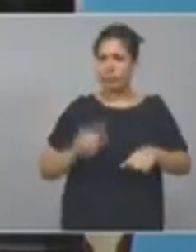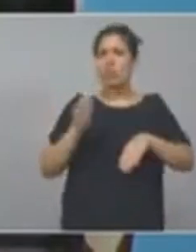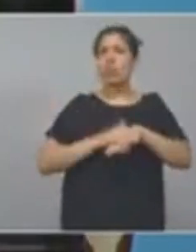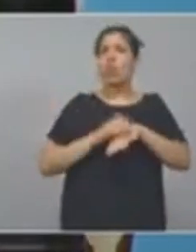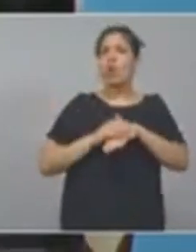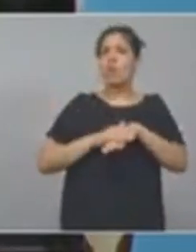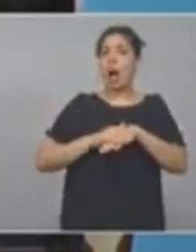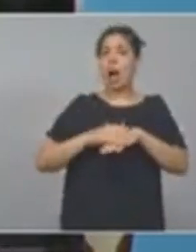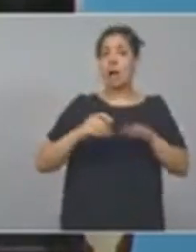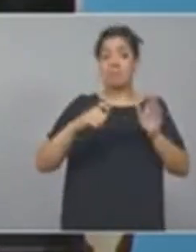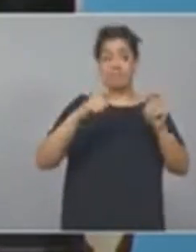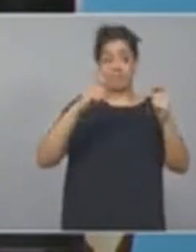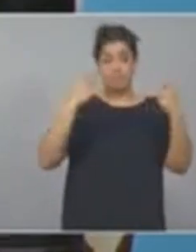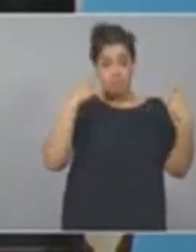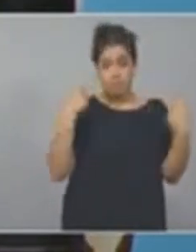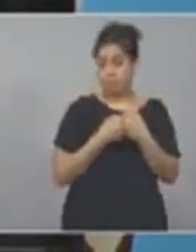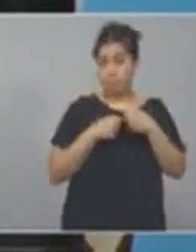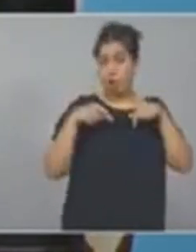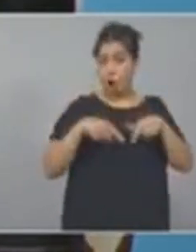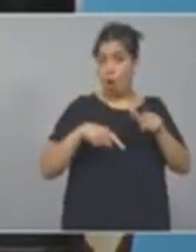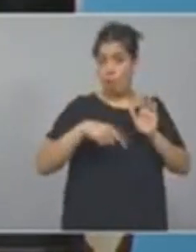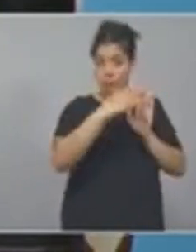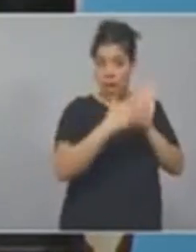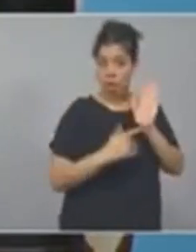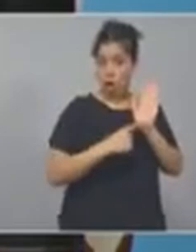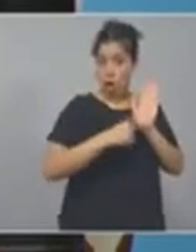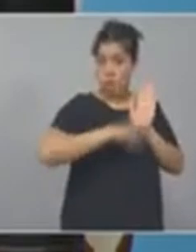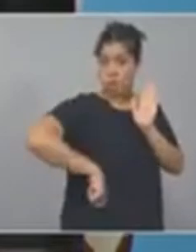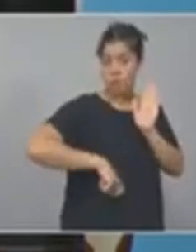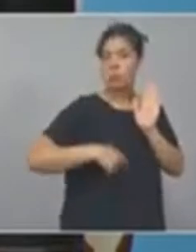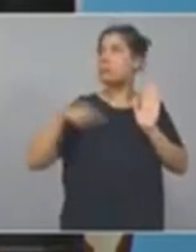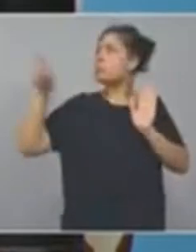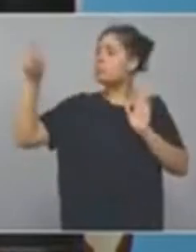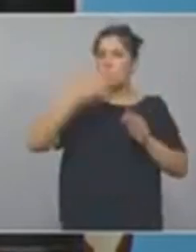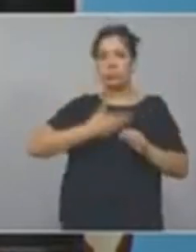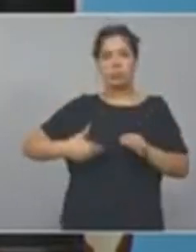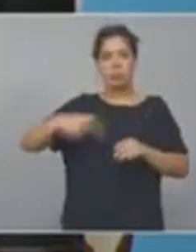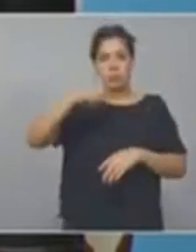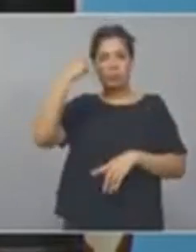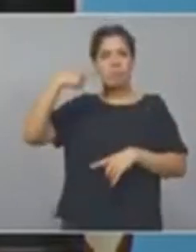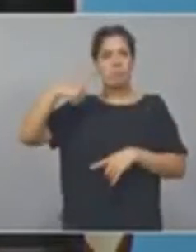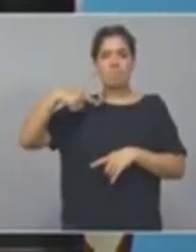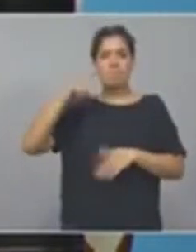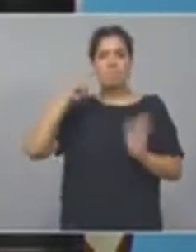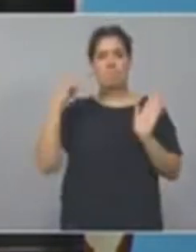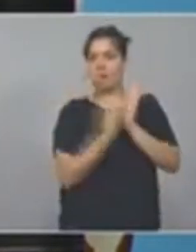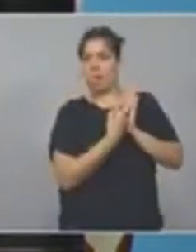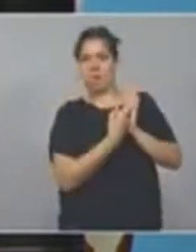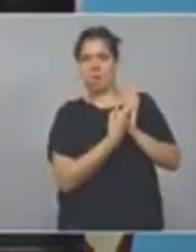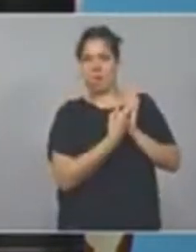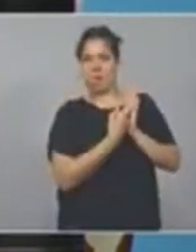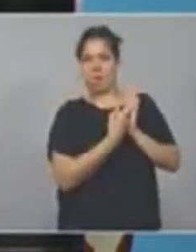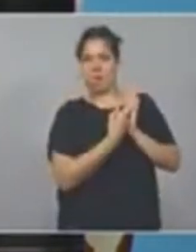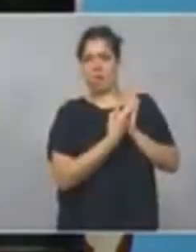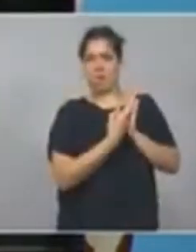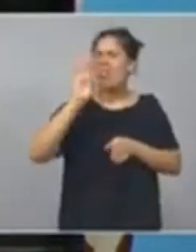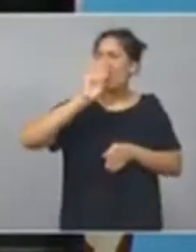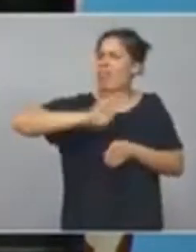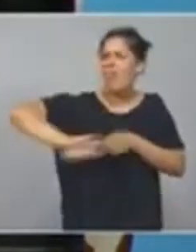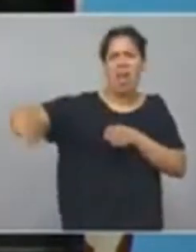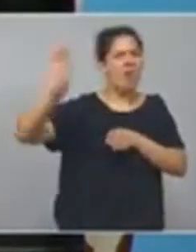totaliza 1.800.000 millones que le deben directa e inmediatamente